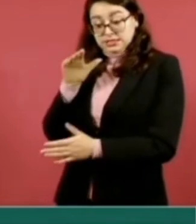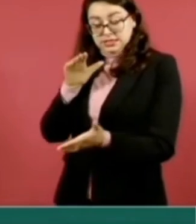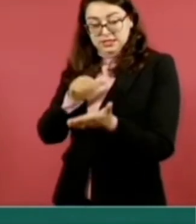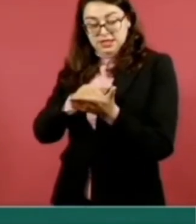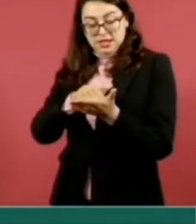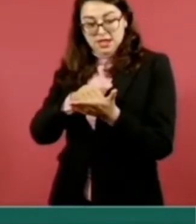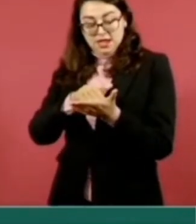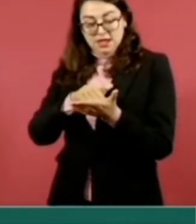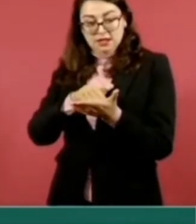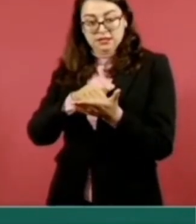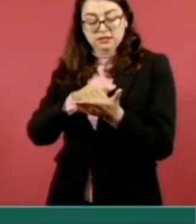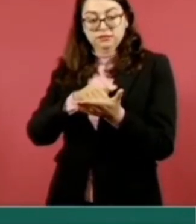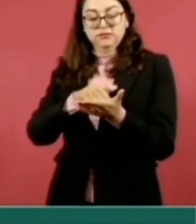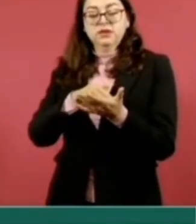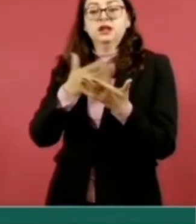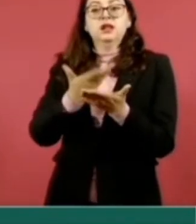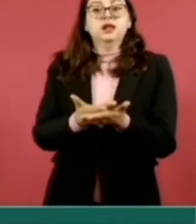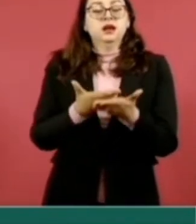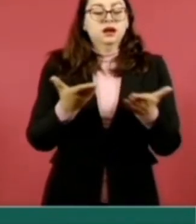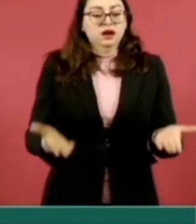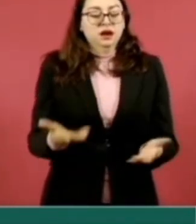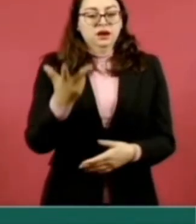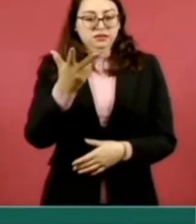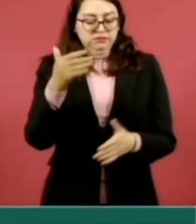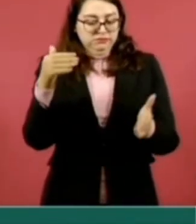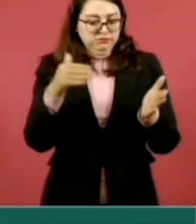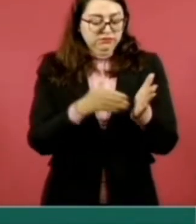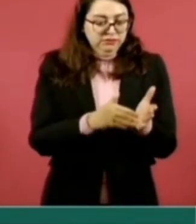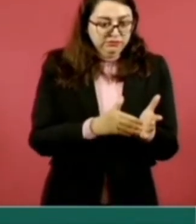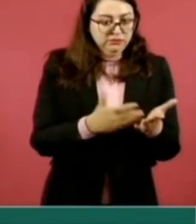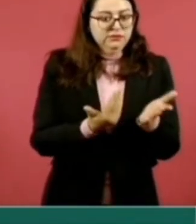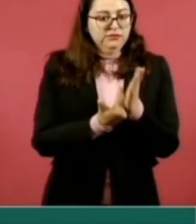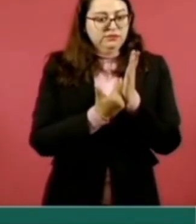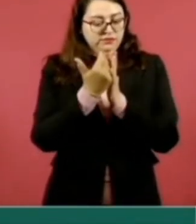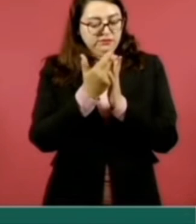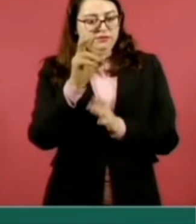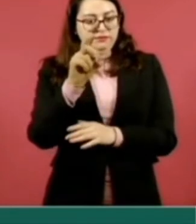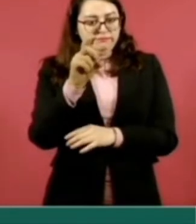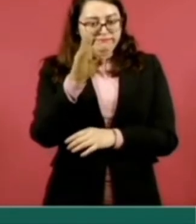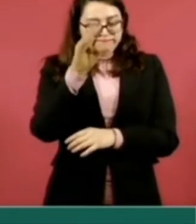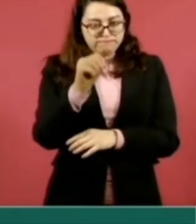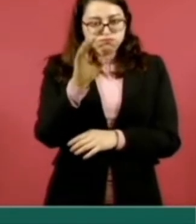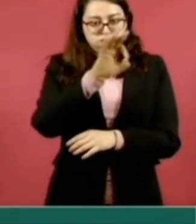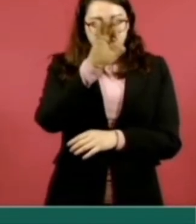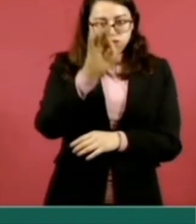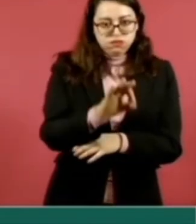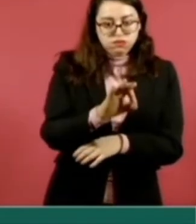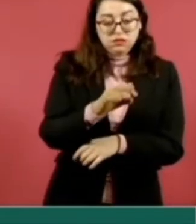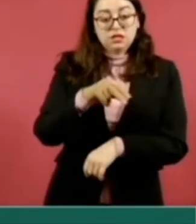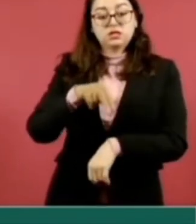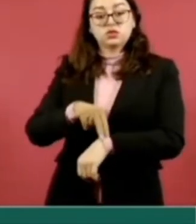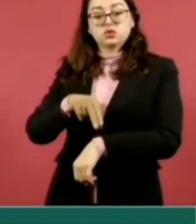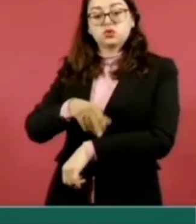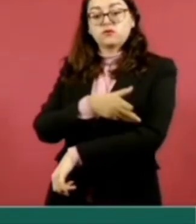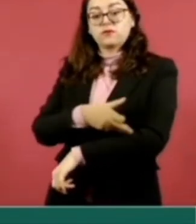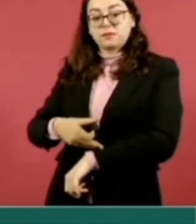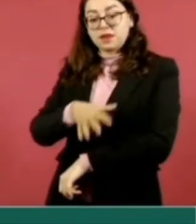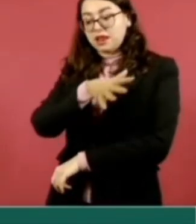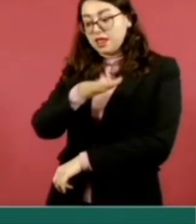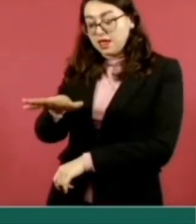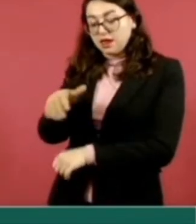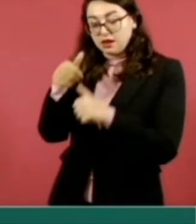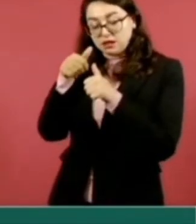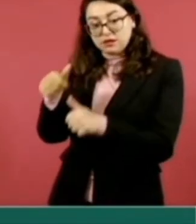perdón, consultas de especialidad a 8 mil 569, es un incremento del 39 por ciento. Las consultas de medicina familiar crecieron